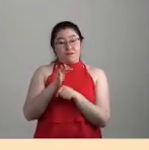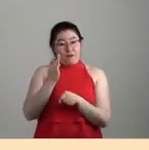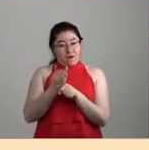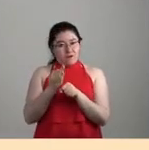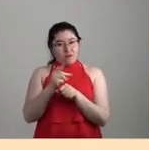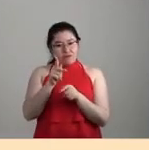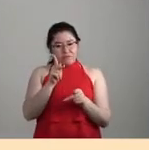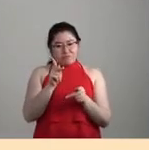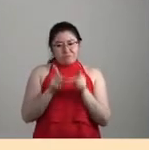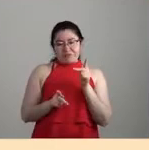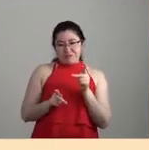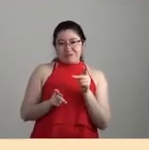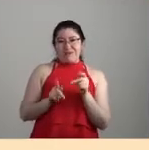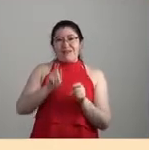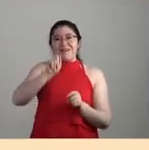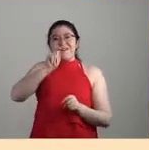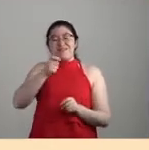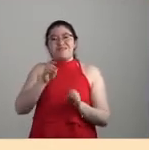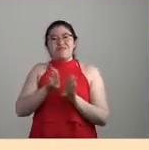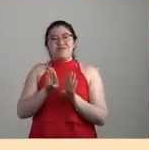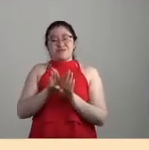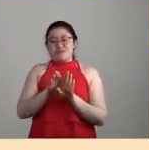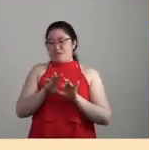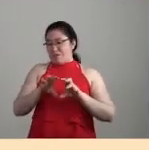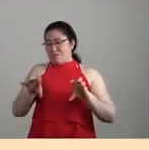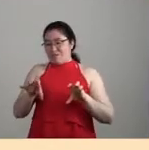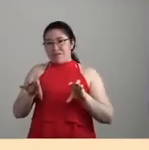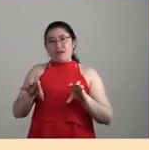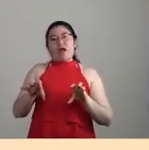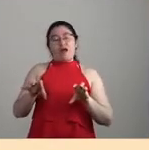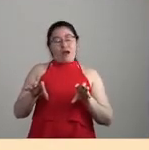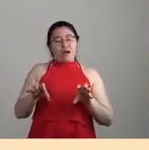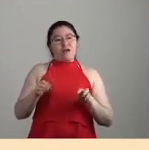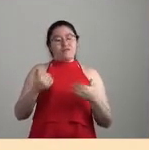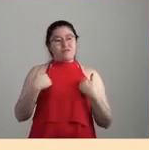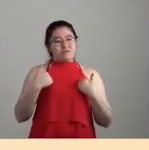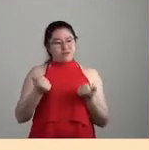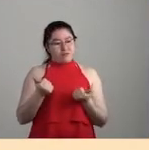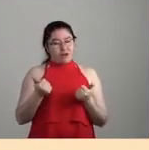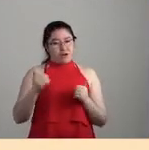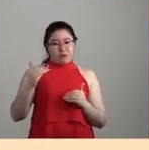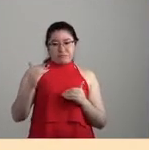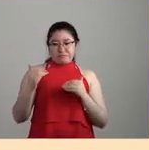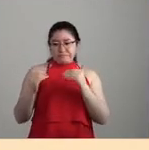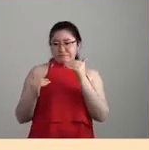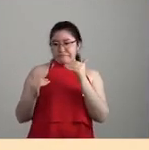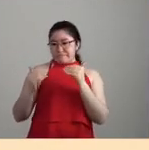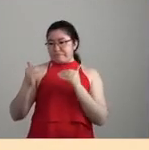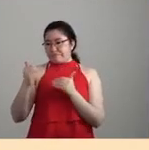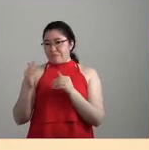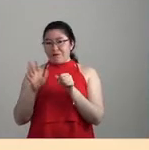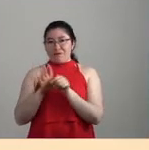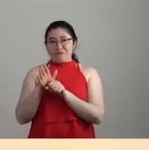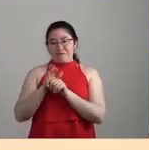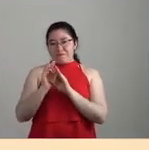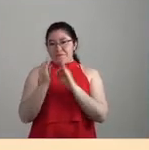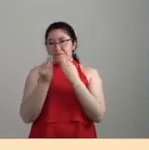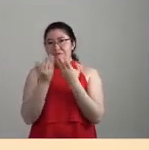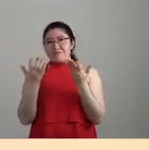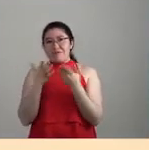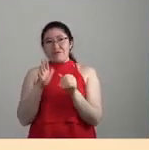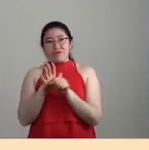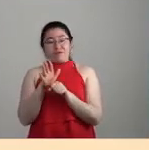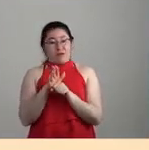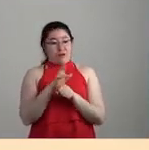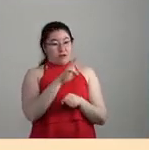al mismo tiempo significa reconocer las profundas asimetrías en las cuales se juegan estas coproducciones entre